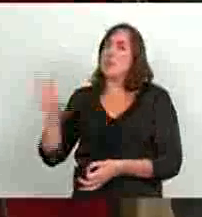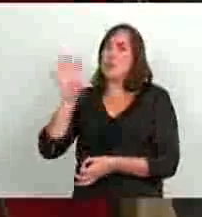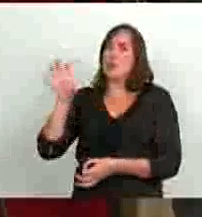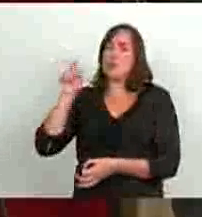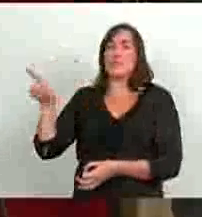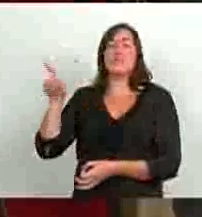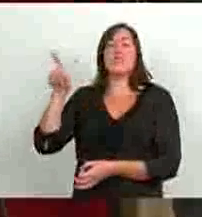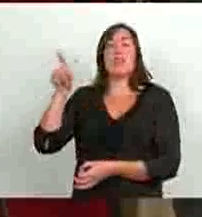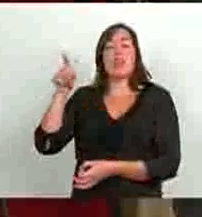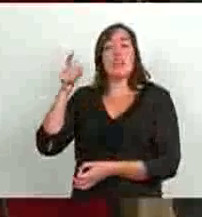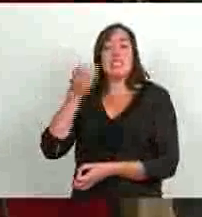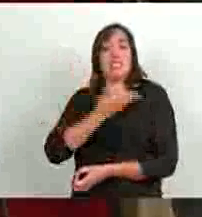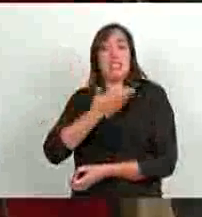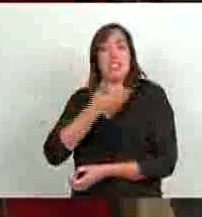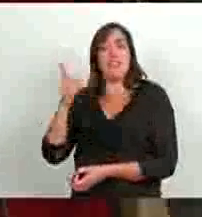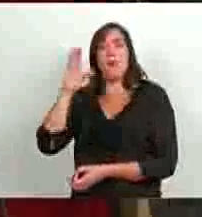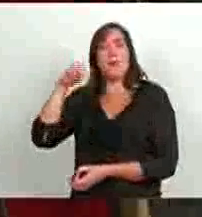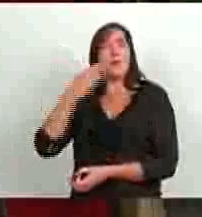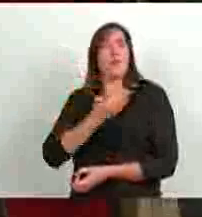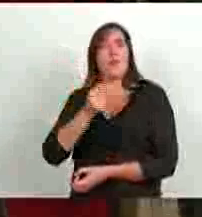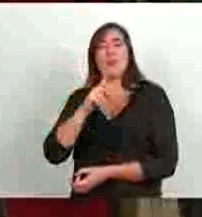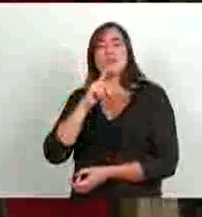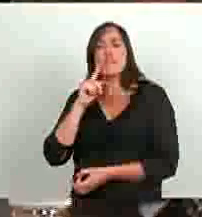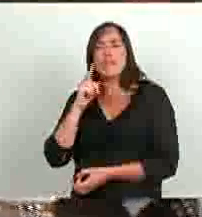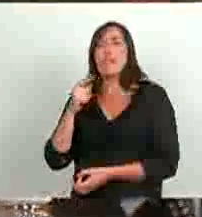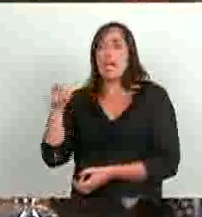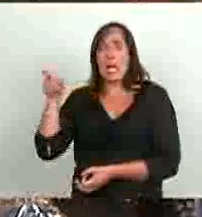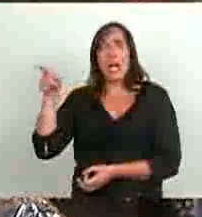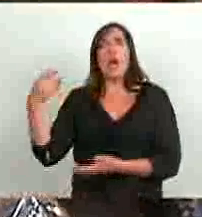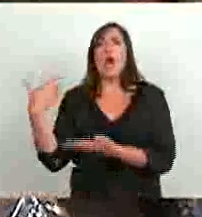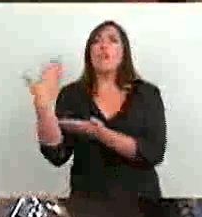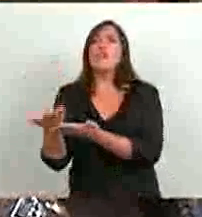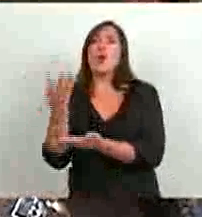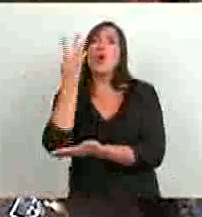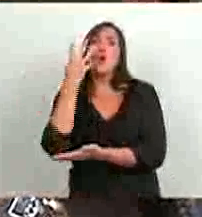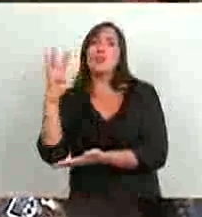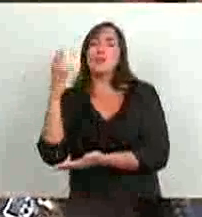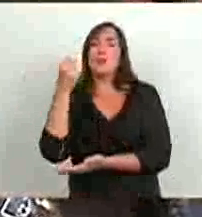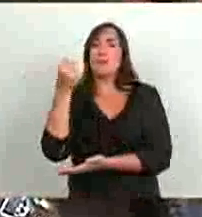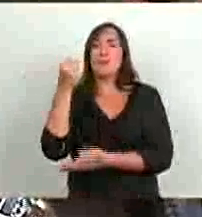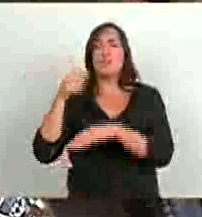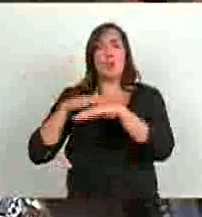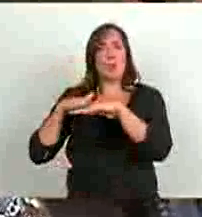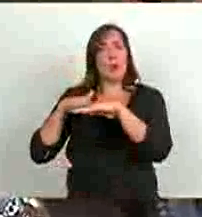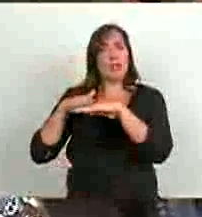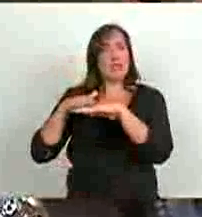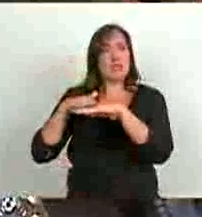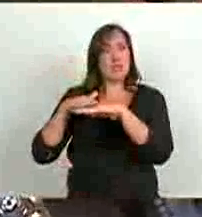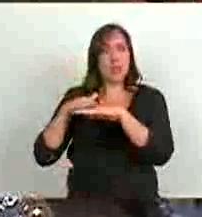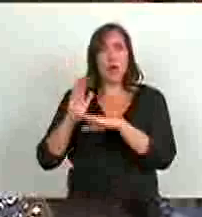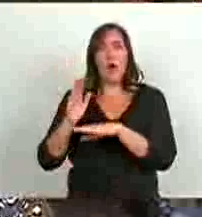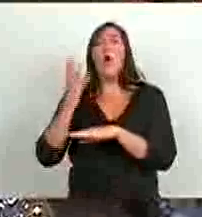el señor Bonfatti, me decía que les había ofrecido 4.000 pesos de básico, tengo entendido,